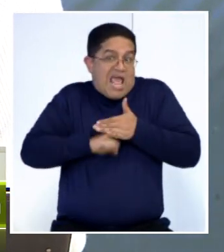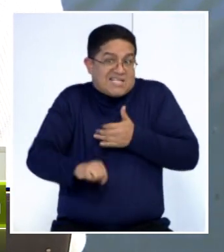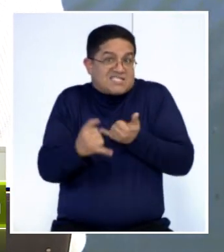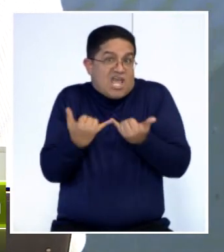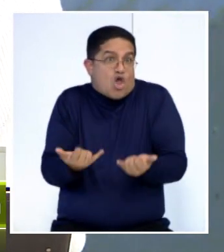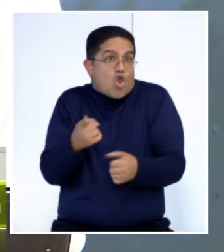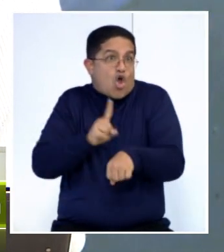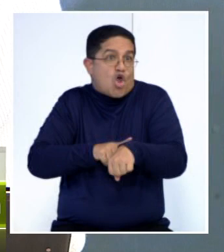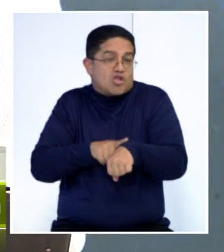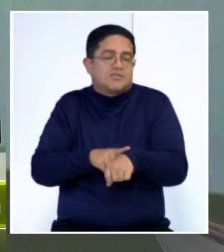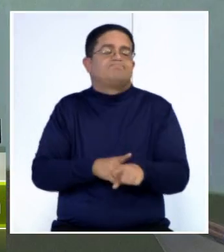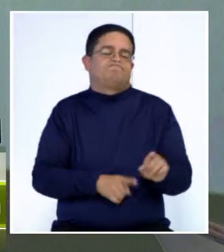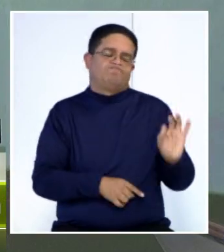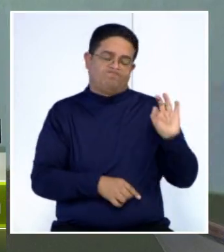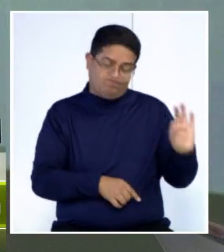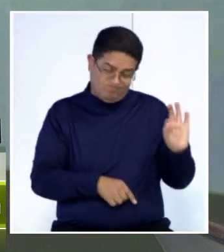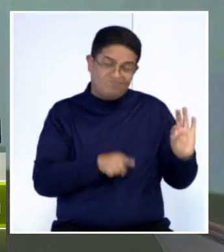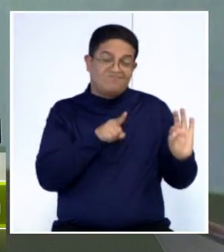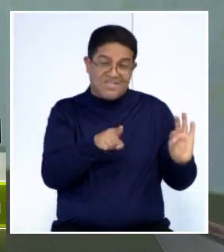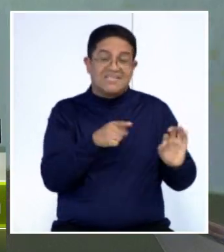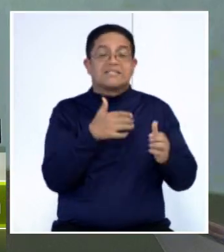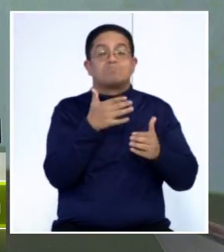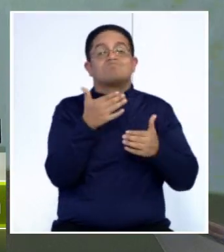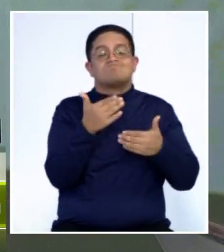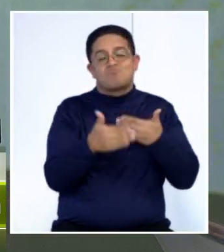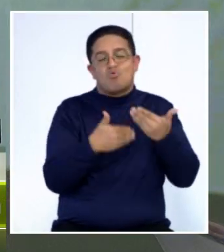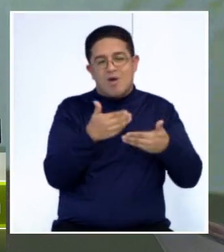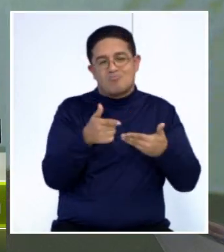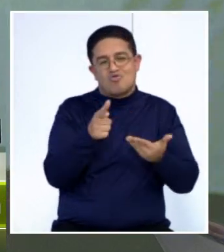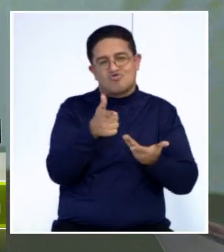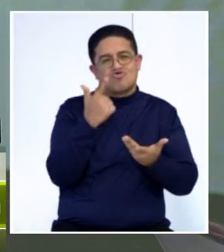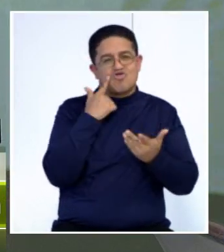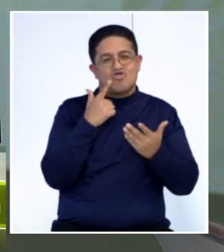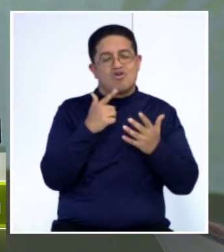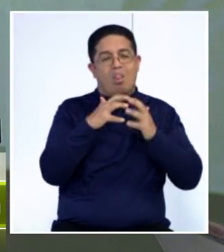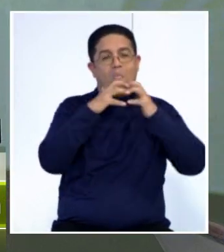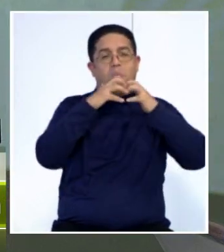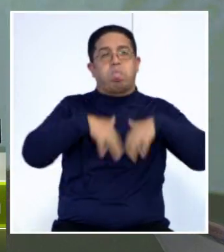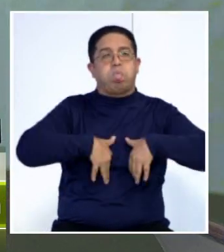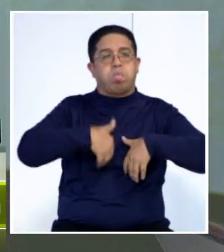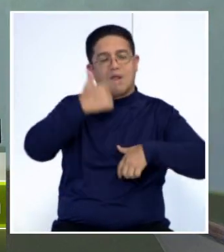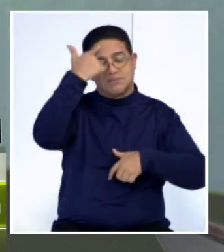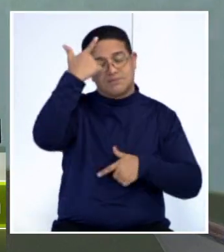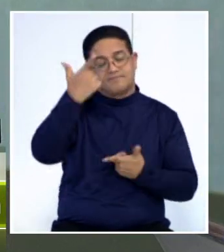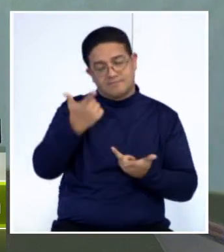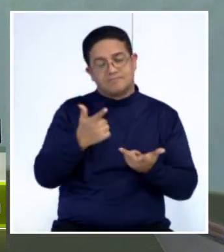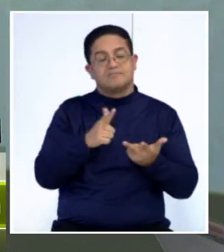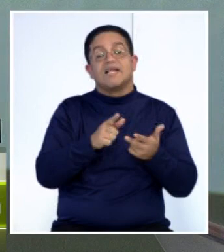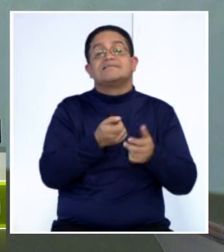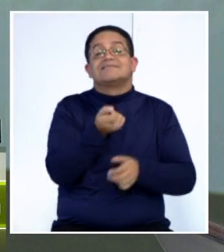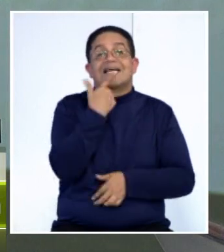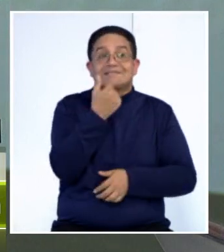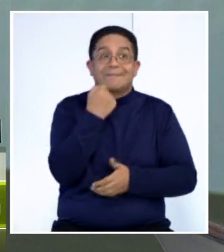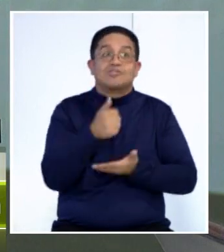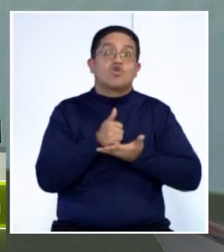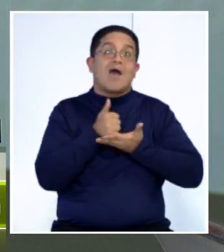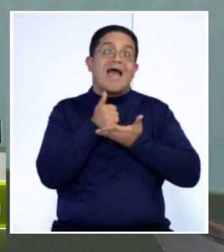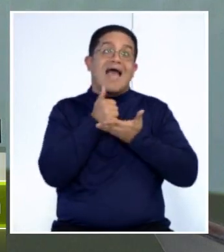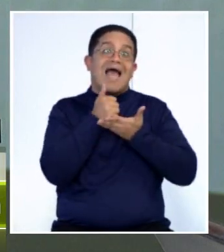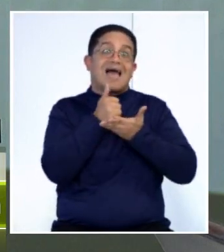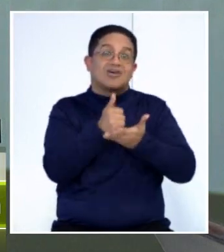y ese es parte de los síntomas de la progresión de la enfermedad. Lamentablemente, el tratamiento ayuda a